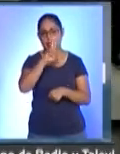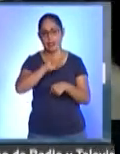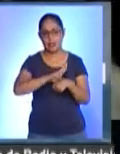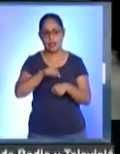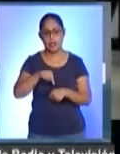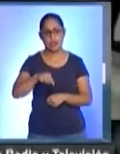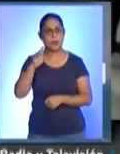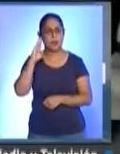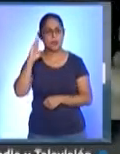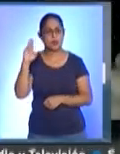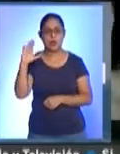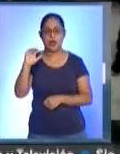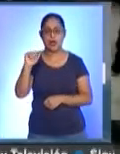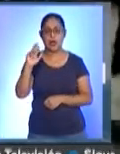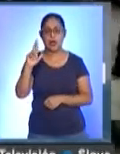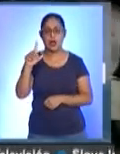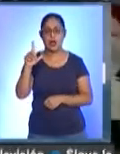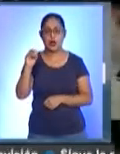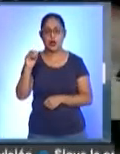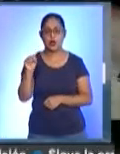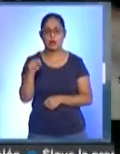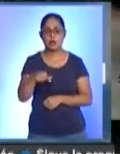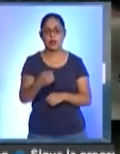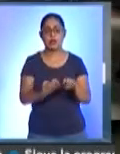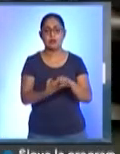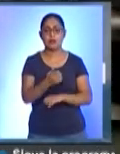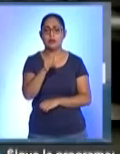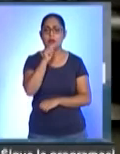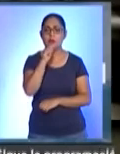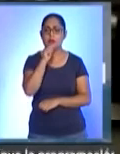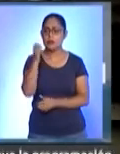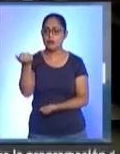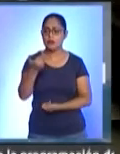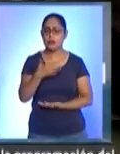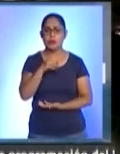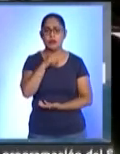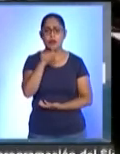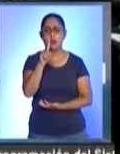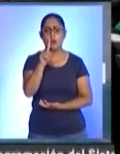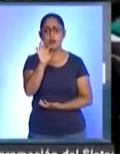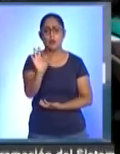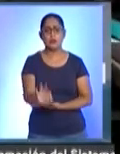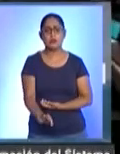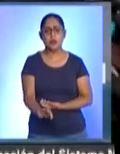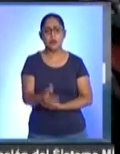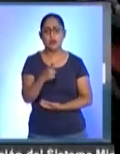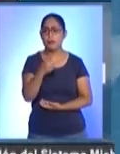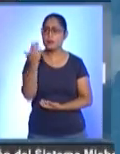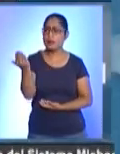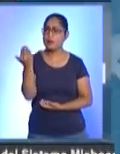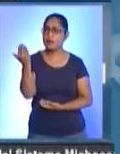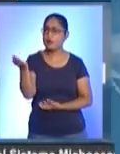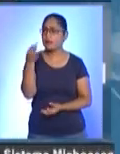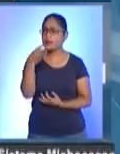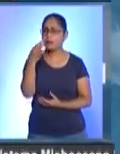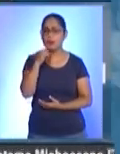Michoacán, Carlos Ramos Esquivel, el Estado no ha recibido ni el 1% de los medicamentos solicitados.